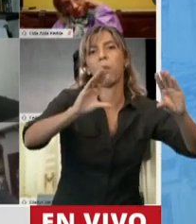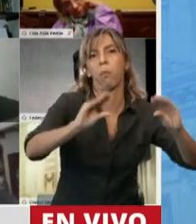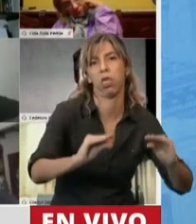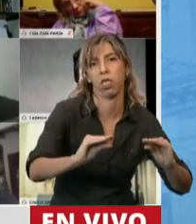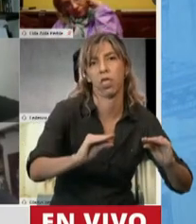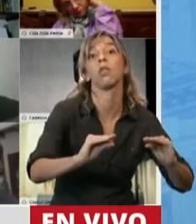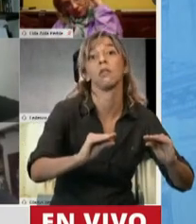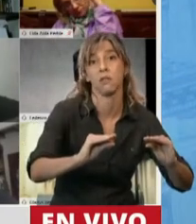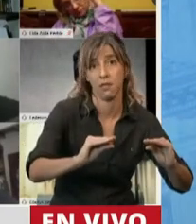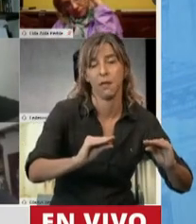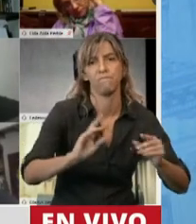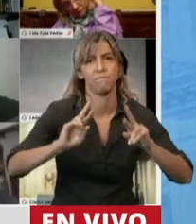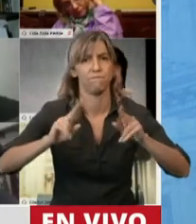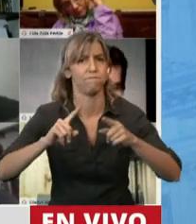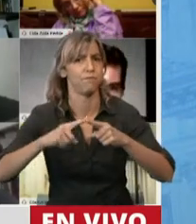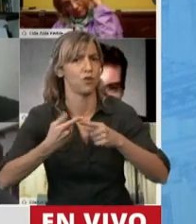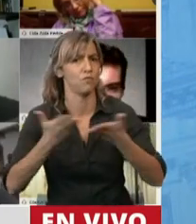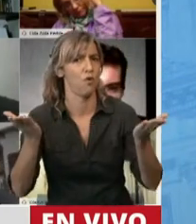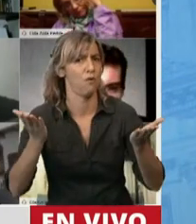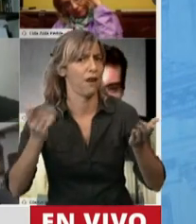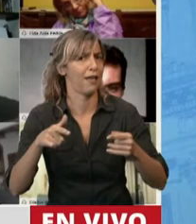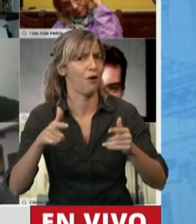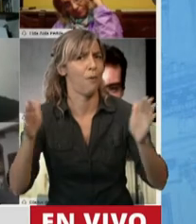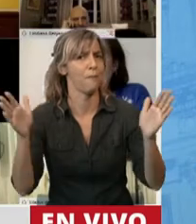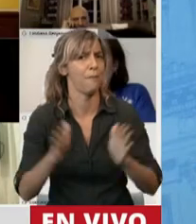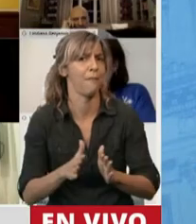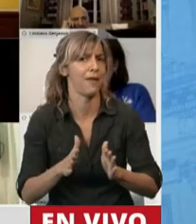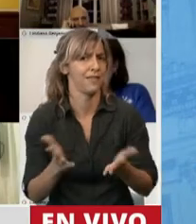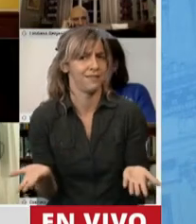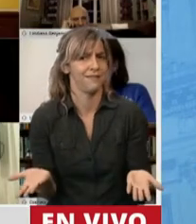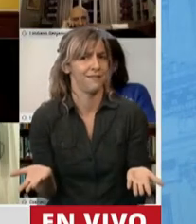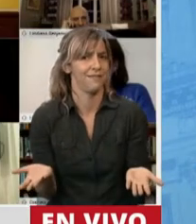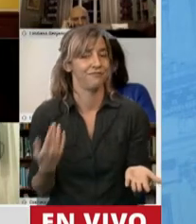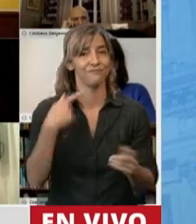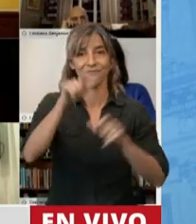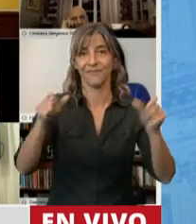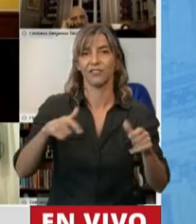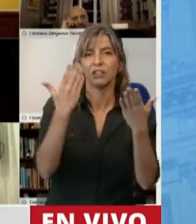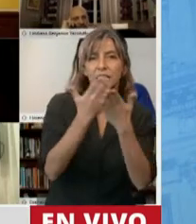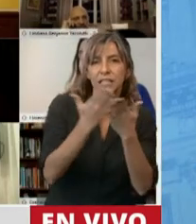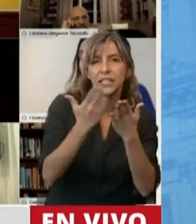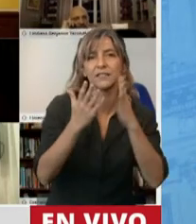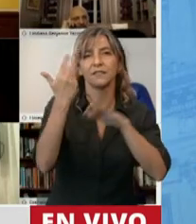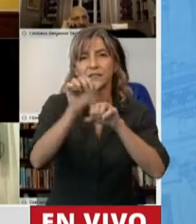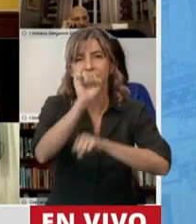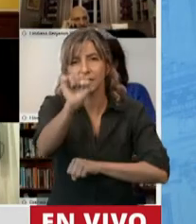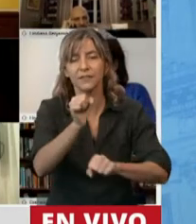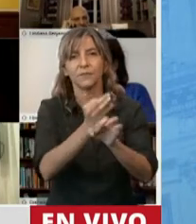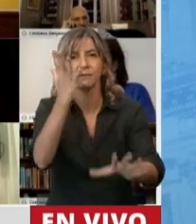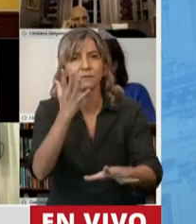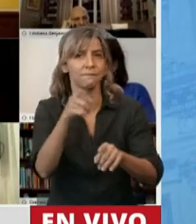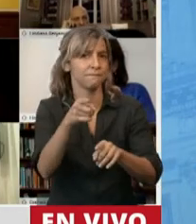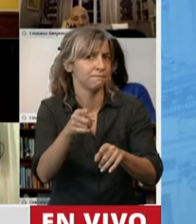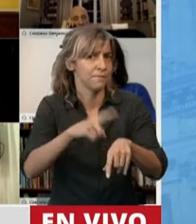donde la formación de grado y la formación de nuestros científicos se encontraban donde las becas progresar